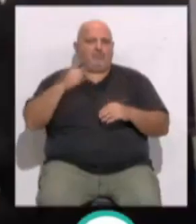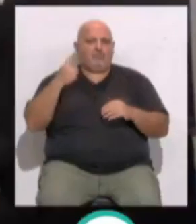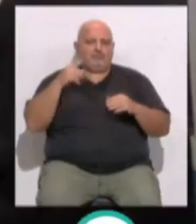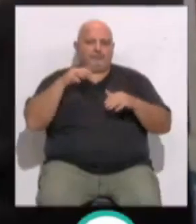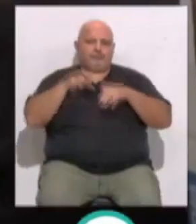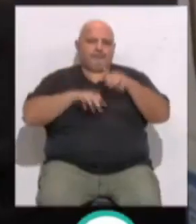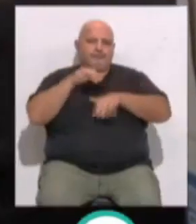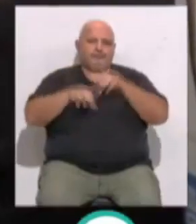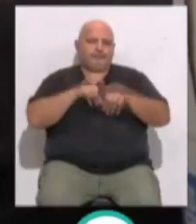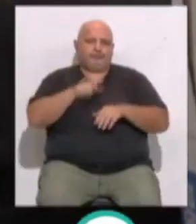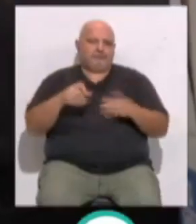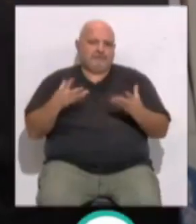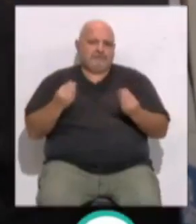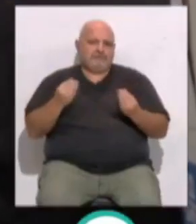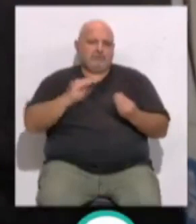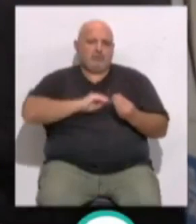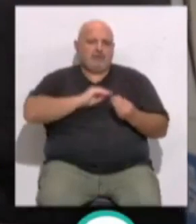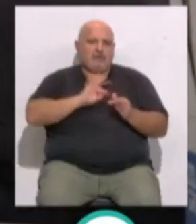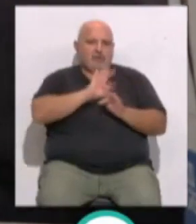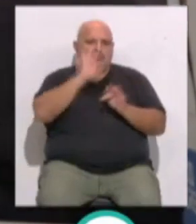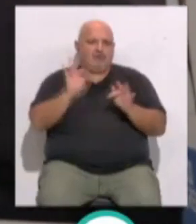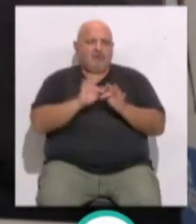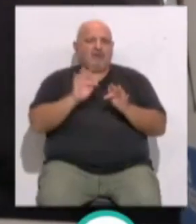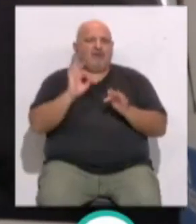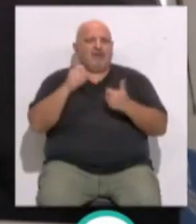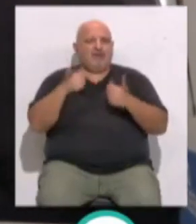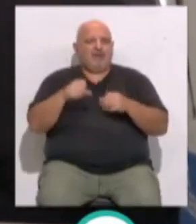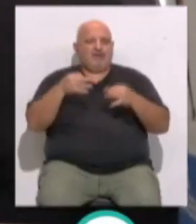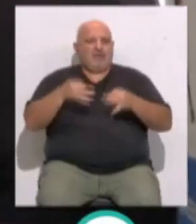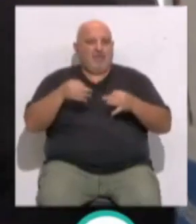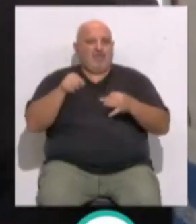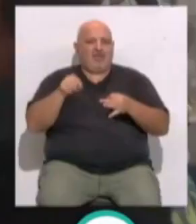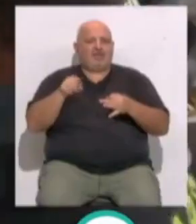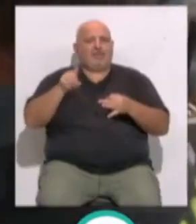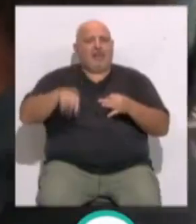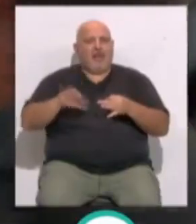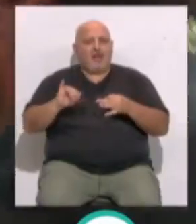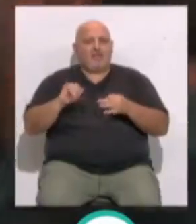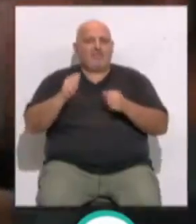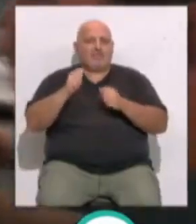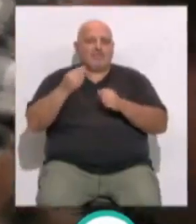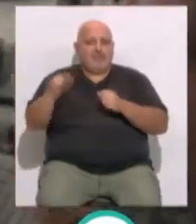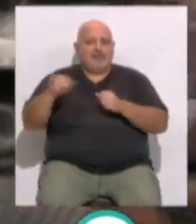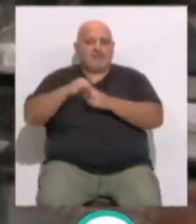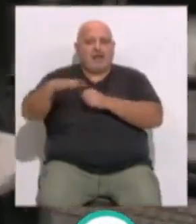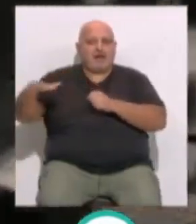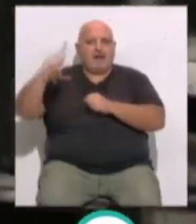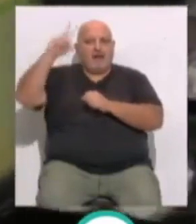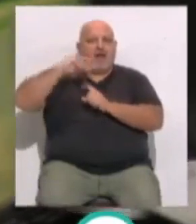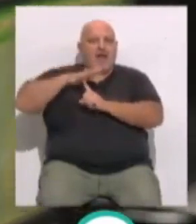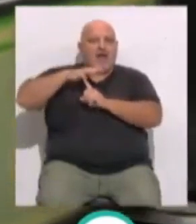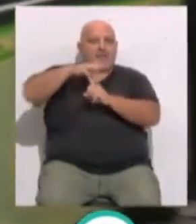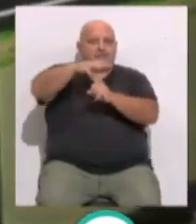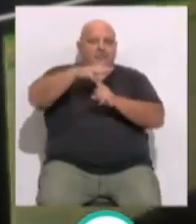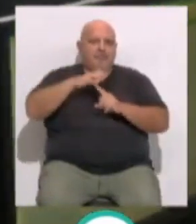gran afluencia de personas durante la CELGP... ...el dispositivo de seguridad también se extiende al mar y al aire... ...con zona